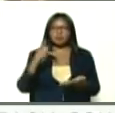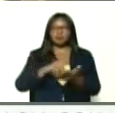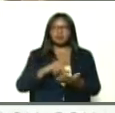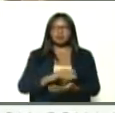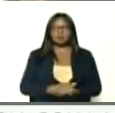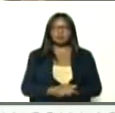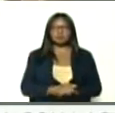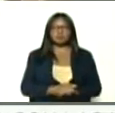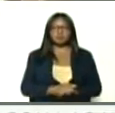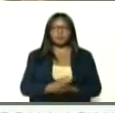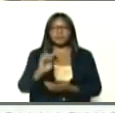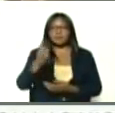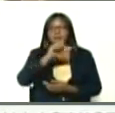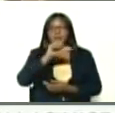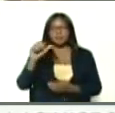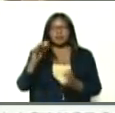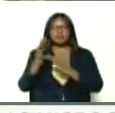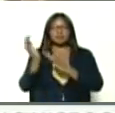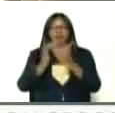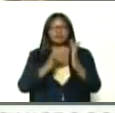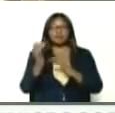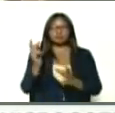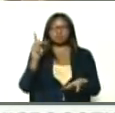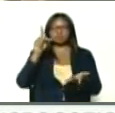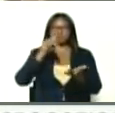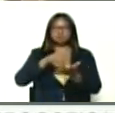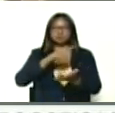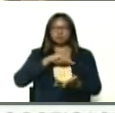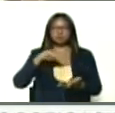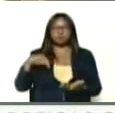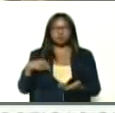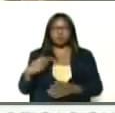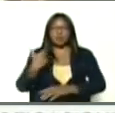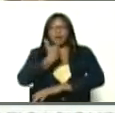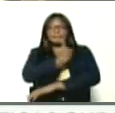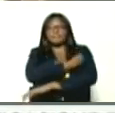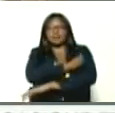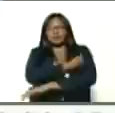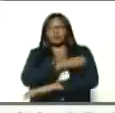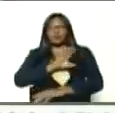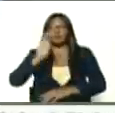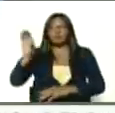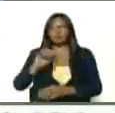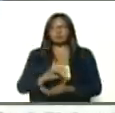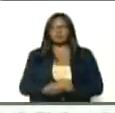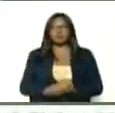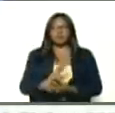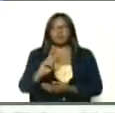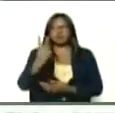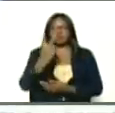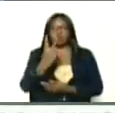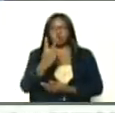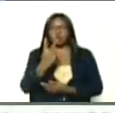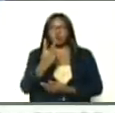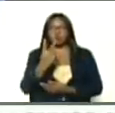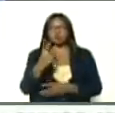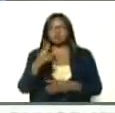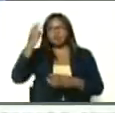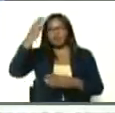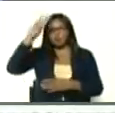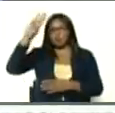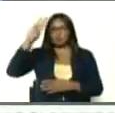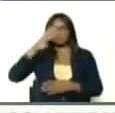bueno, la primera semana, abril, llega a Venezuela, las vacunas, soberana 2, y a Dala, Cuba,